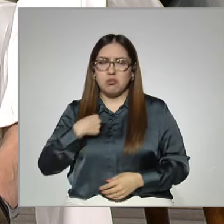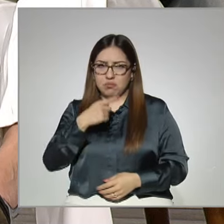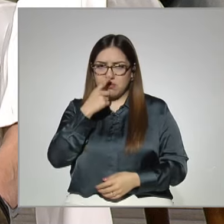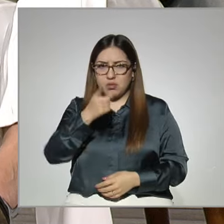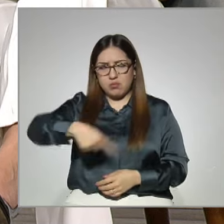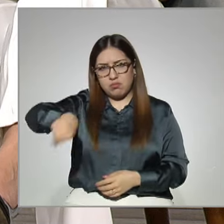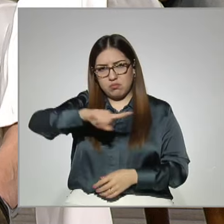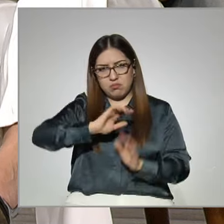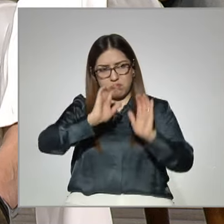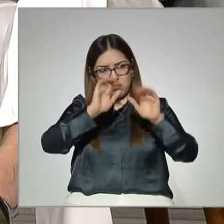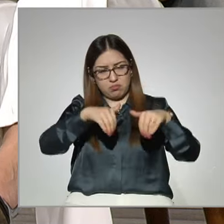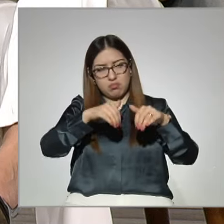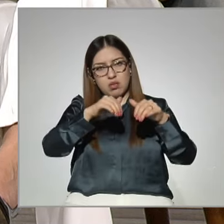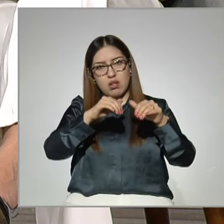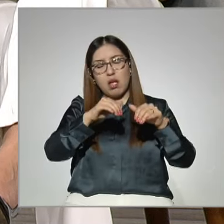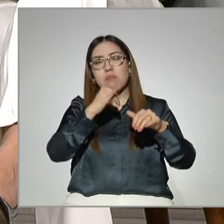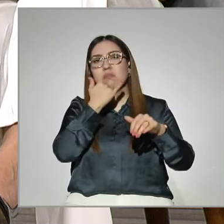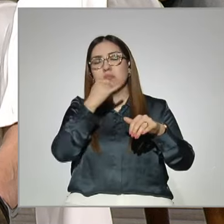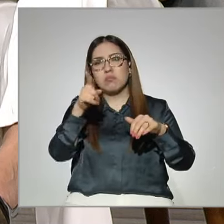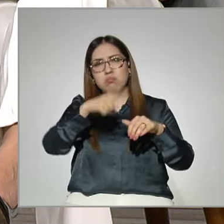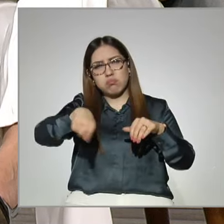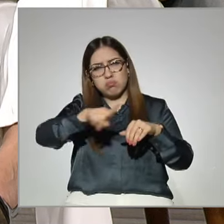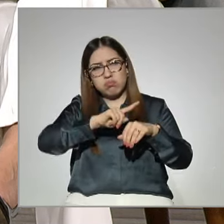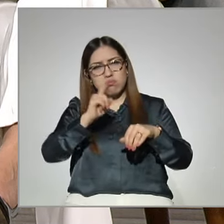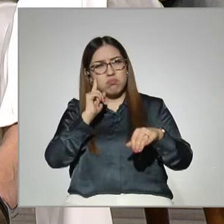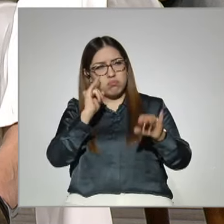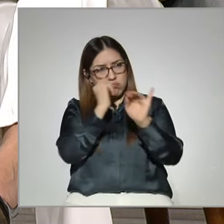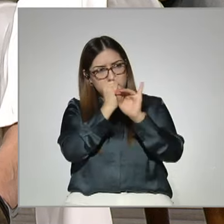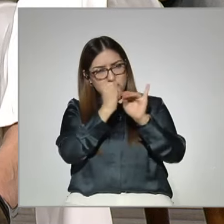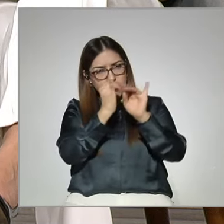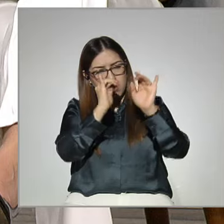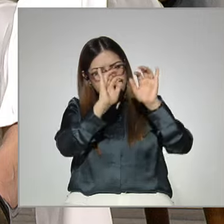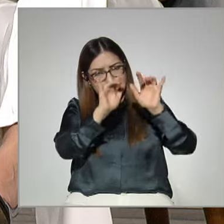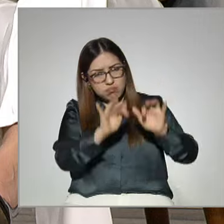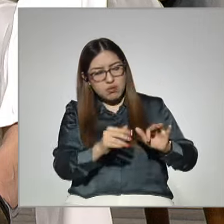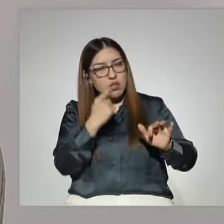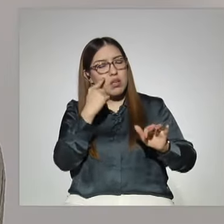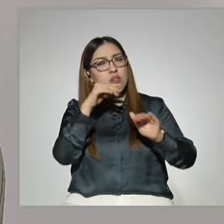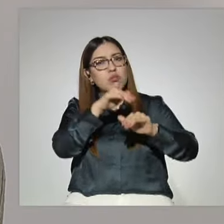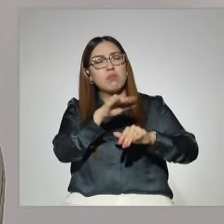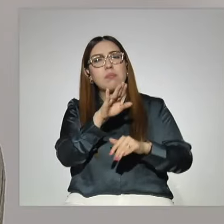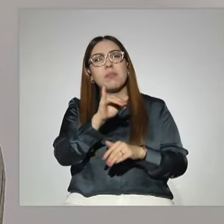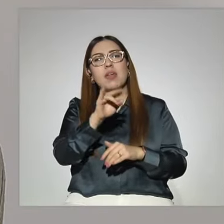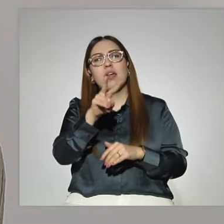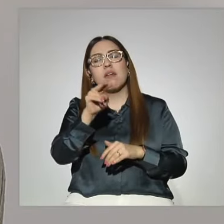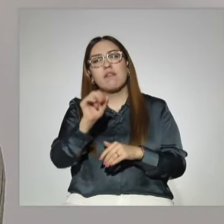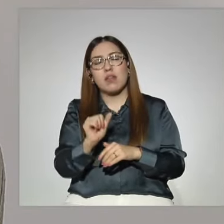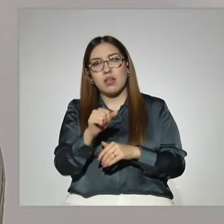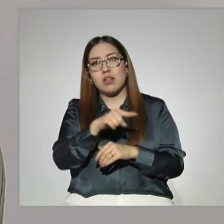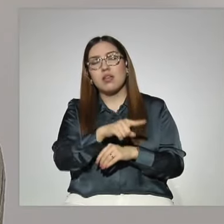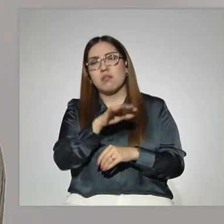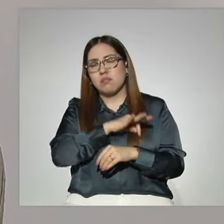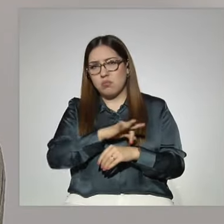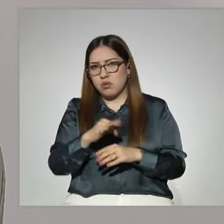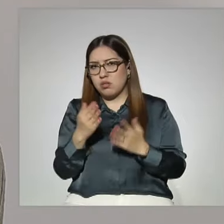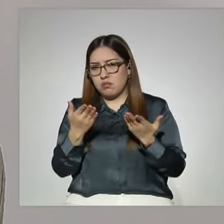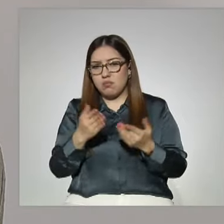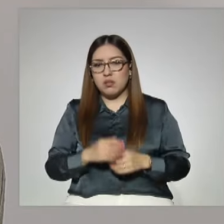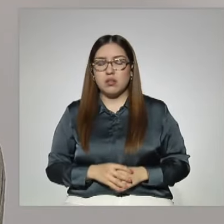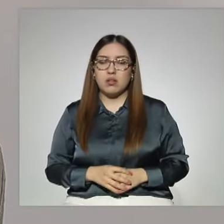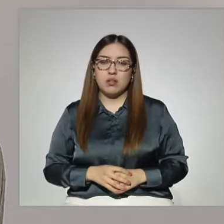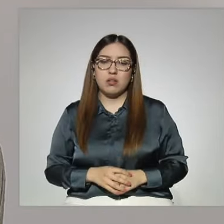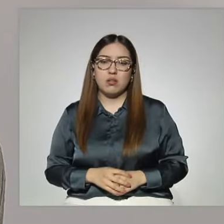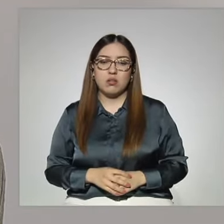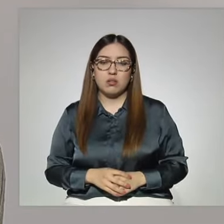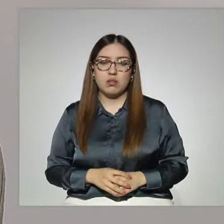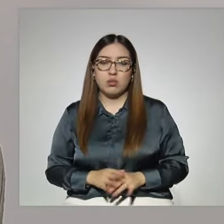en donde pueden acceder a toda la información que tiene que ver con prepa abierta. Yo nada más quisiera